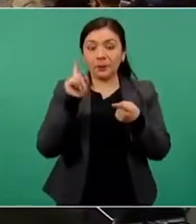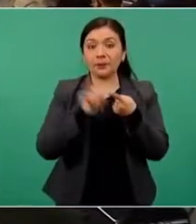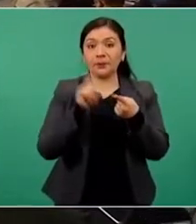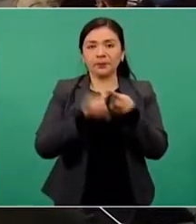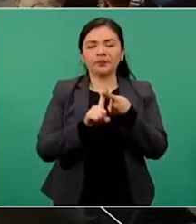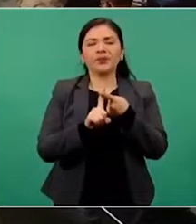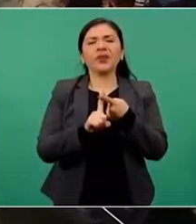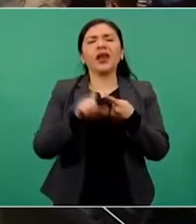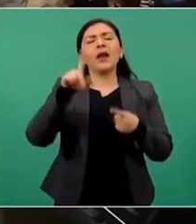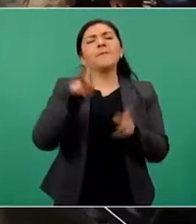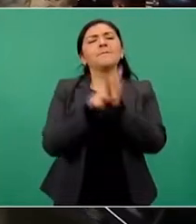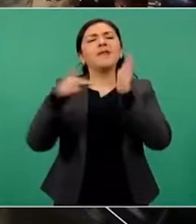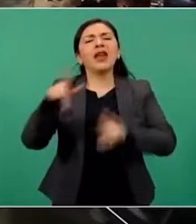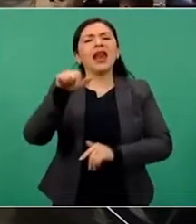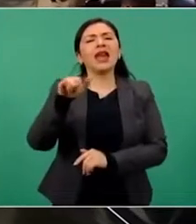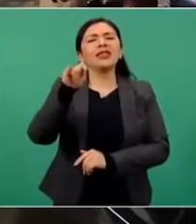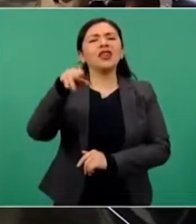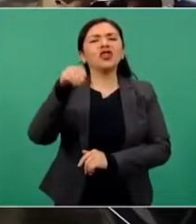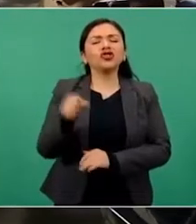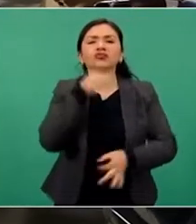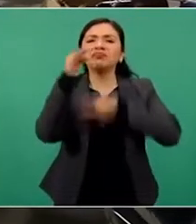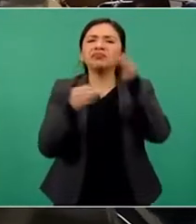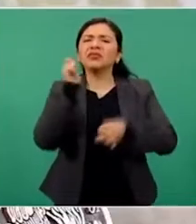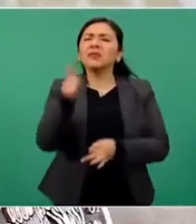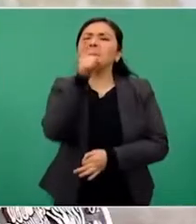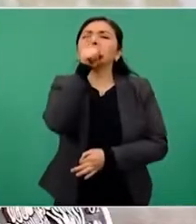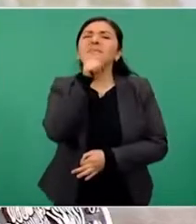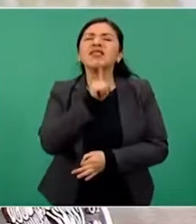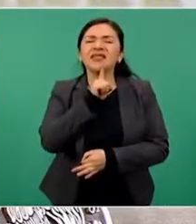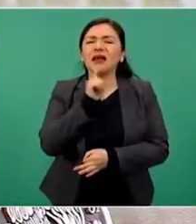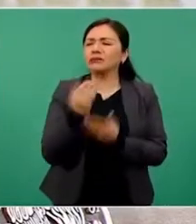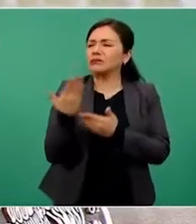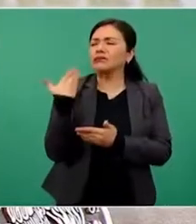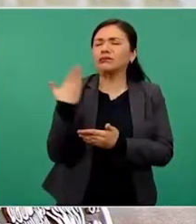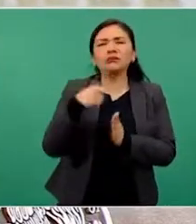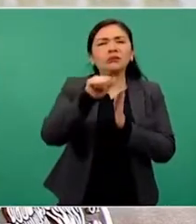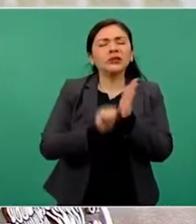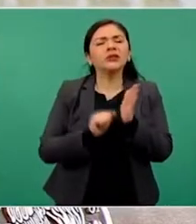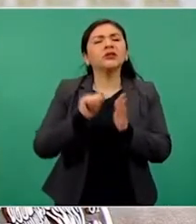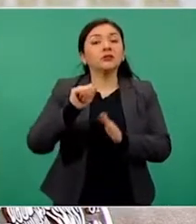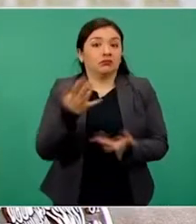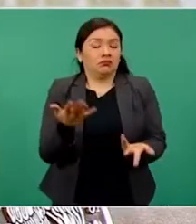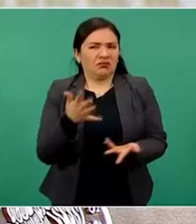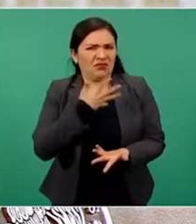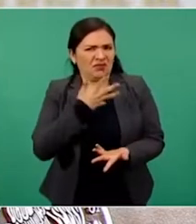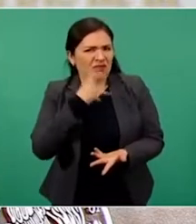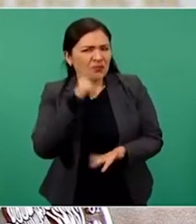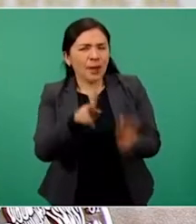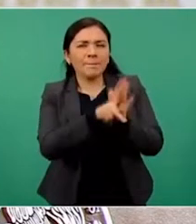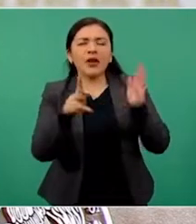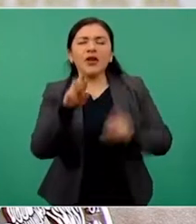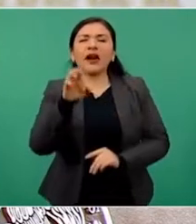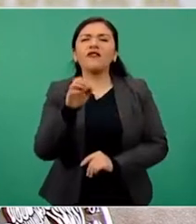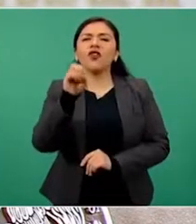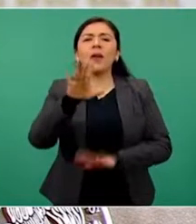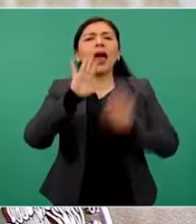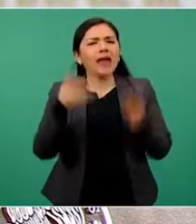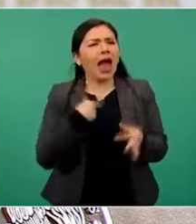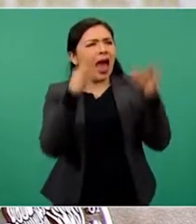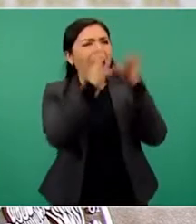Latinos vuelvo a publicar mentira difundida por Reforma hace unos meses, a pesar de que ya fue aclarada.